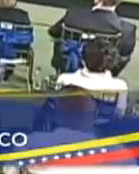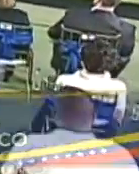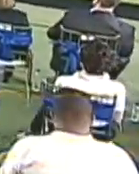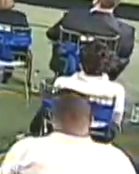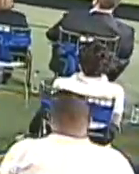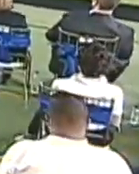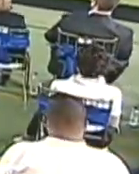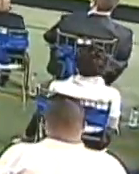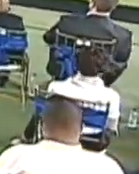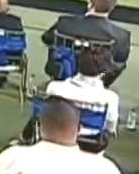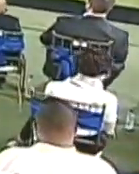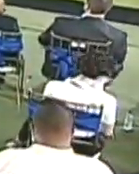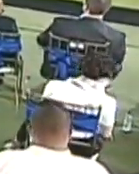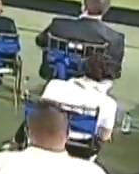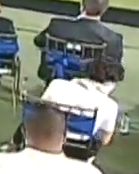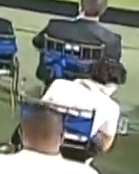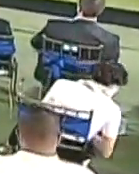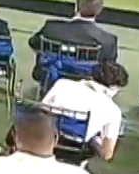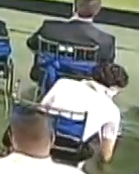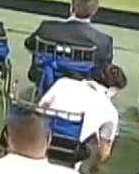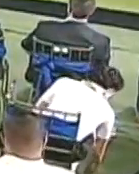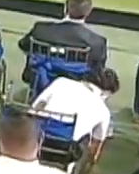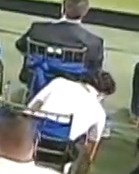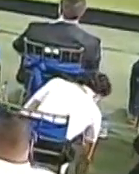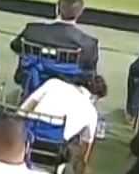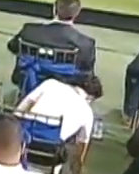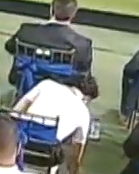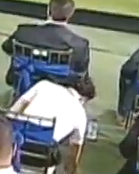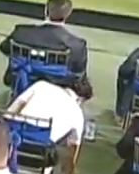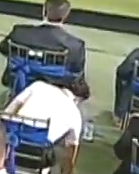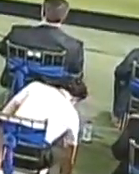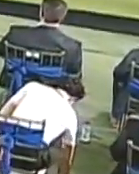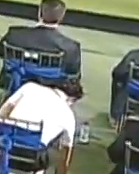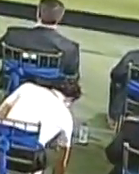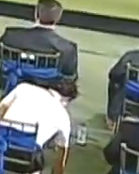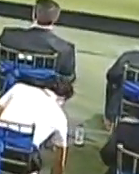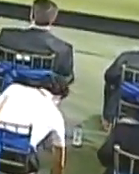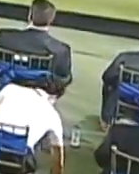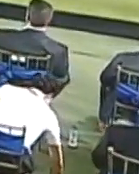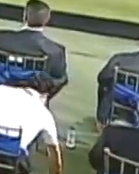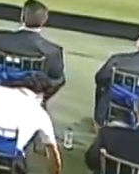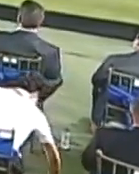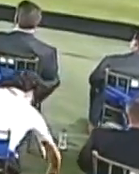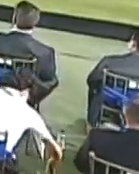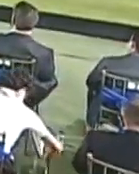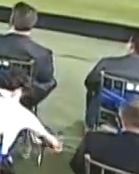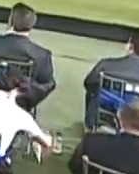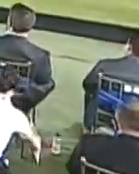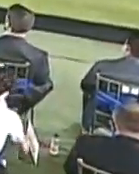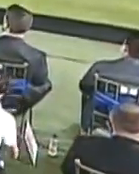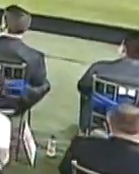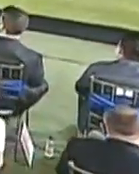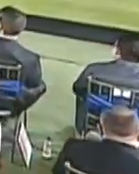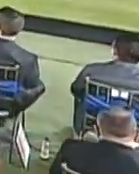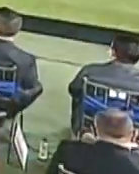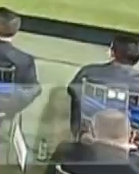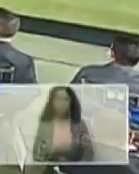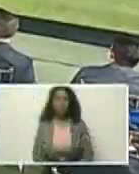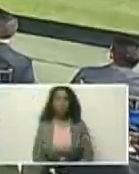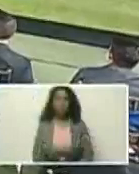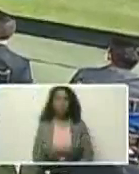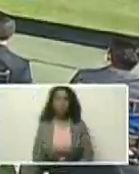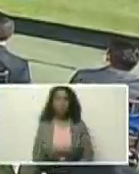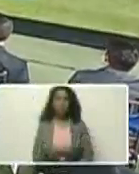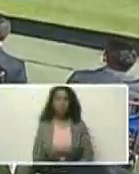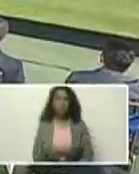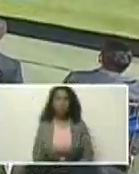en las ricas tierras de Venezuela, y para nosotros, además, fortalecer, la calidad